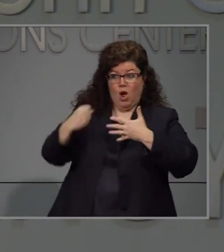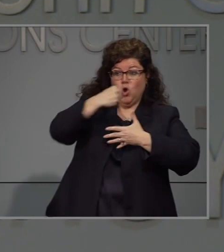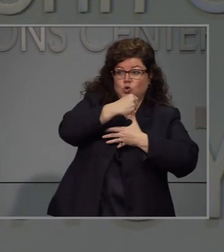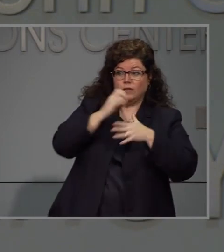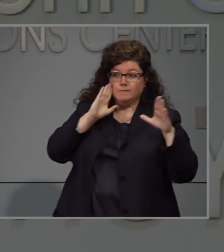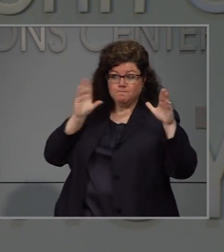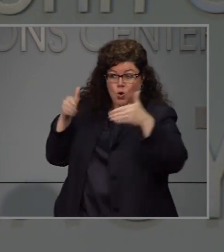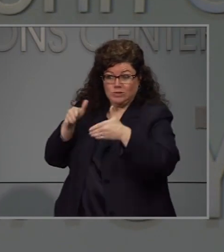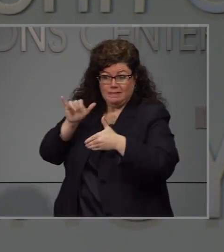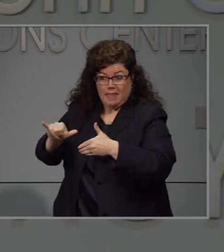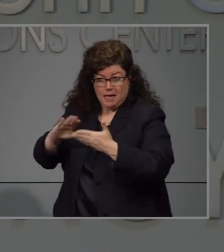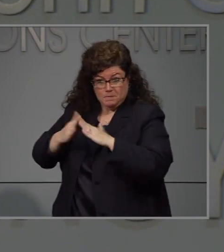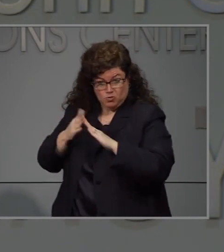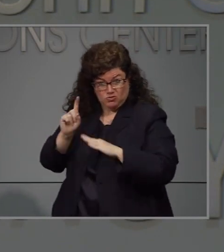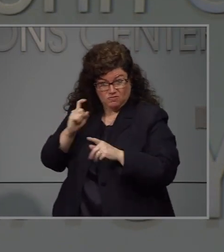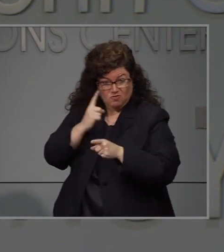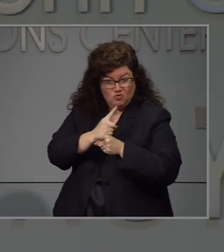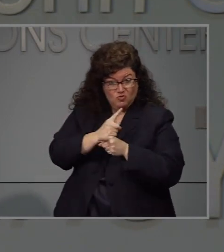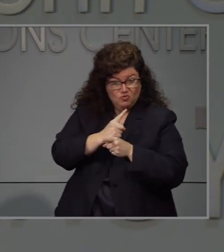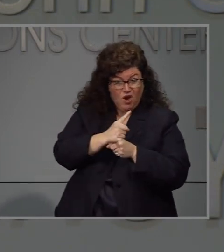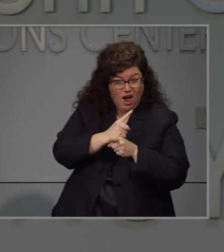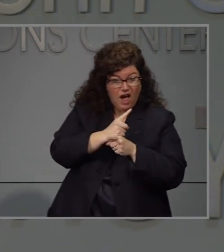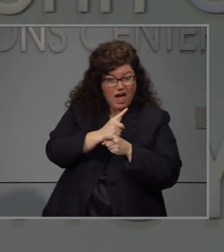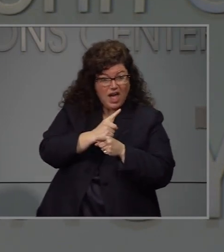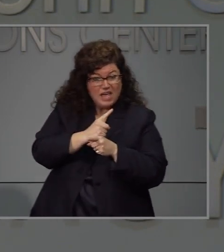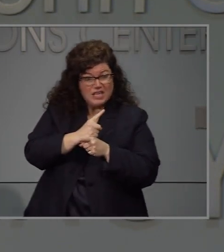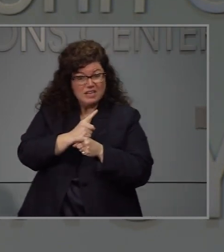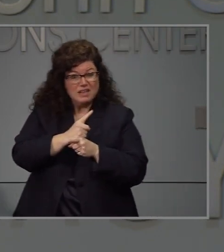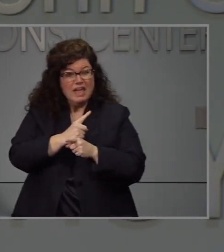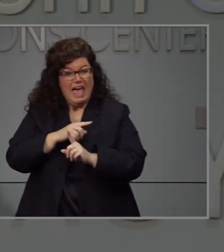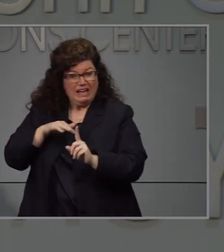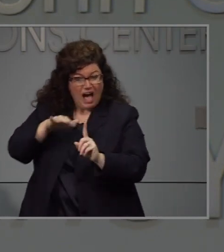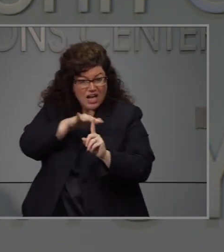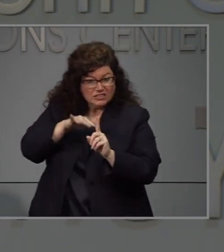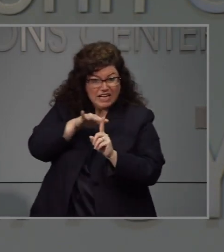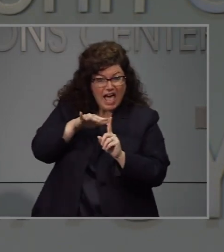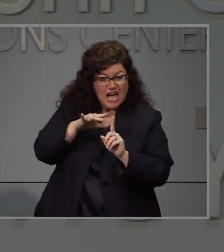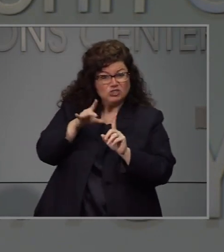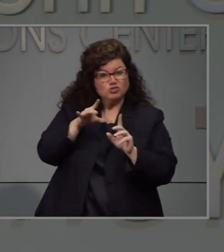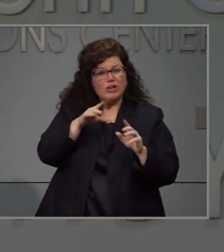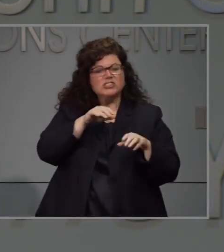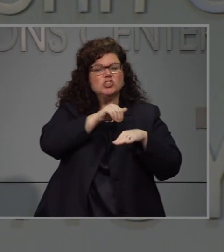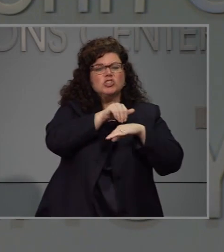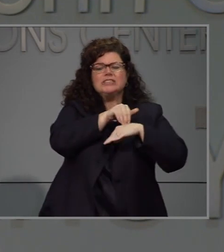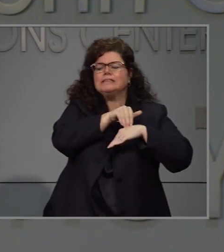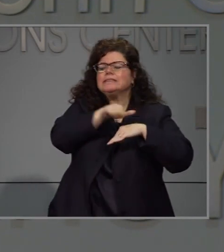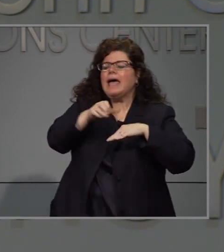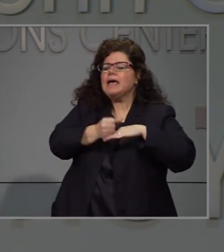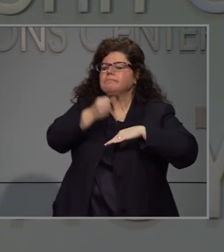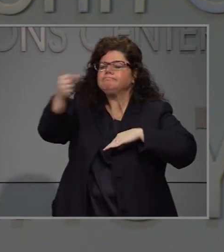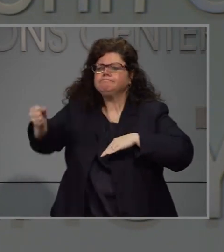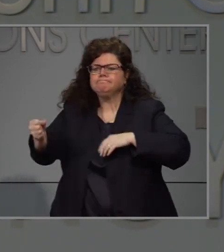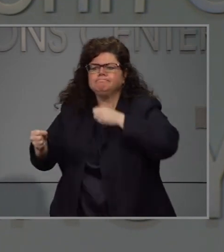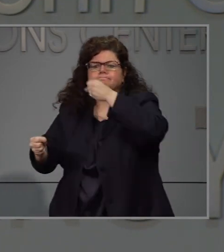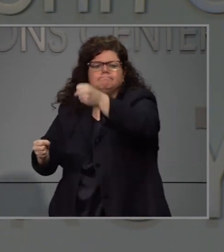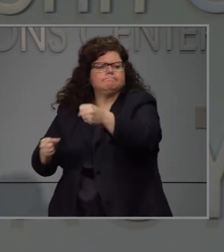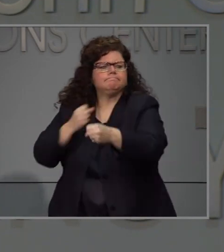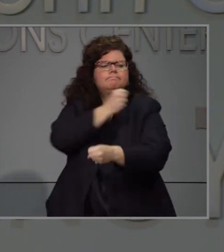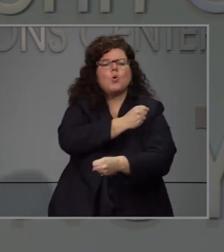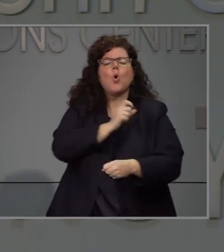Respuesta. Sabemos que es tan importante ofrecer ayuda adicional a estas comunidades vulnerables,